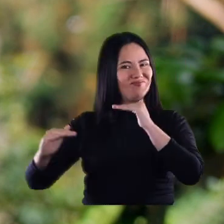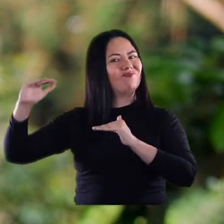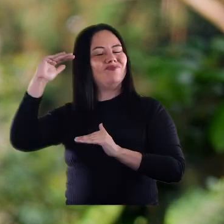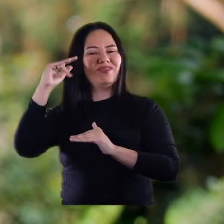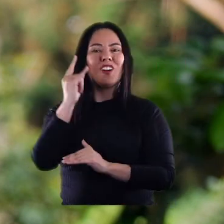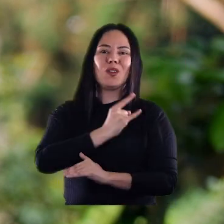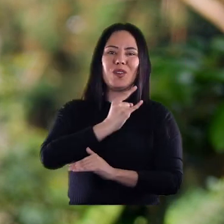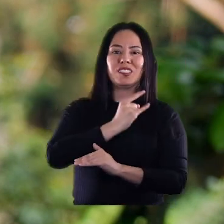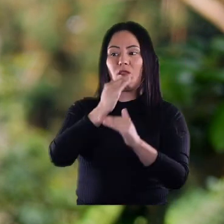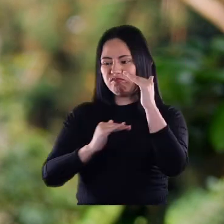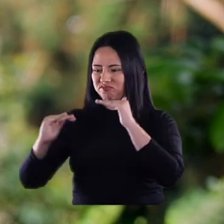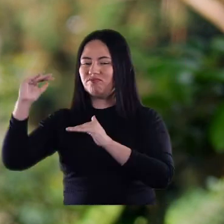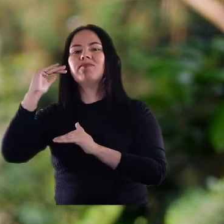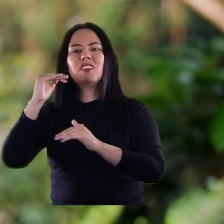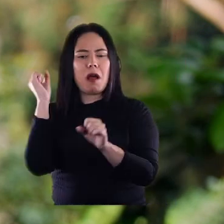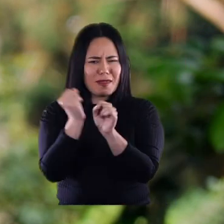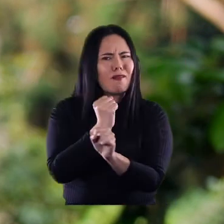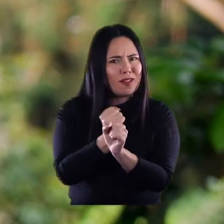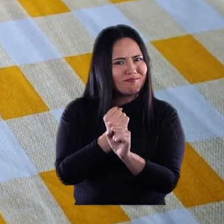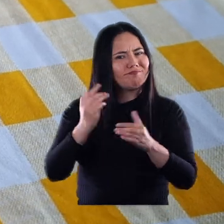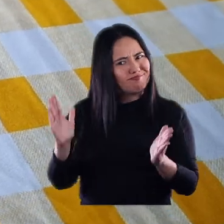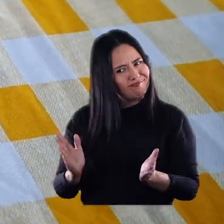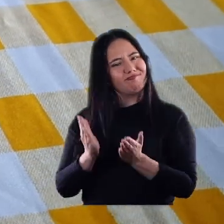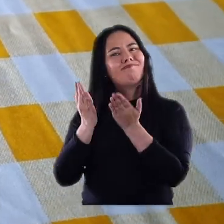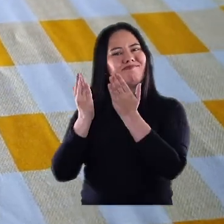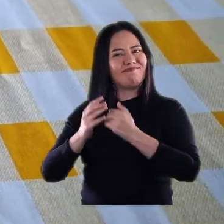ya una formación universitaria o para un desempeño laboral.